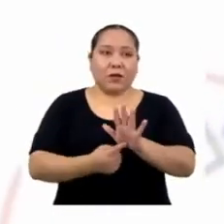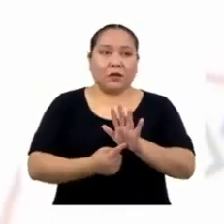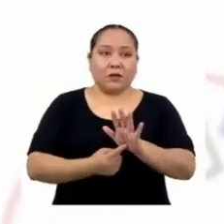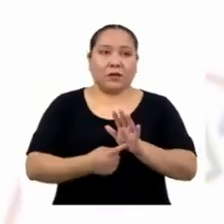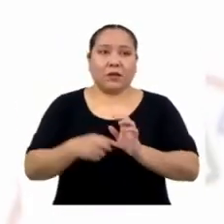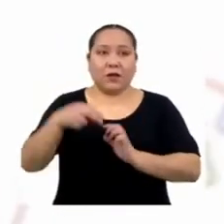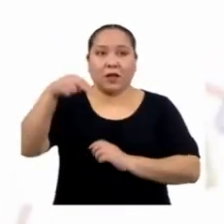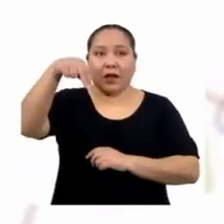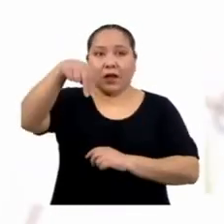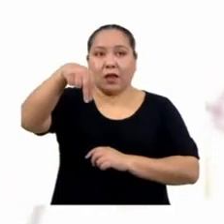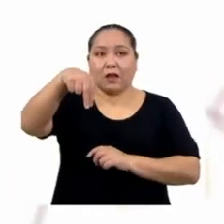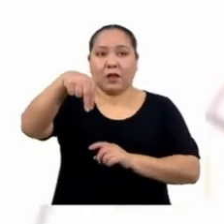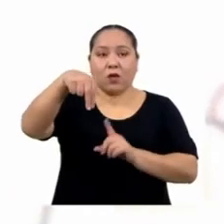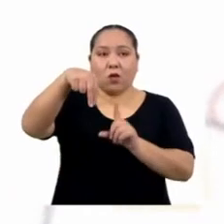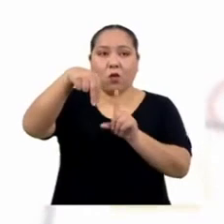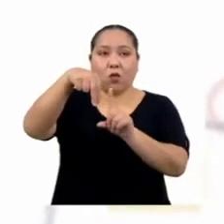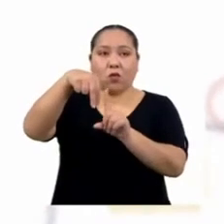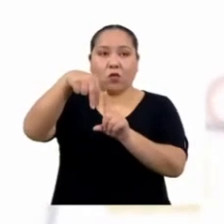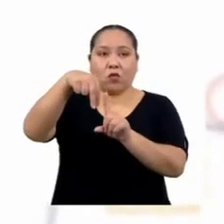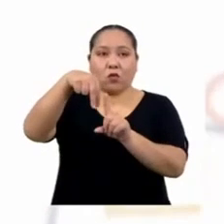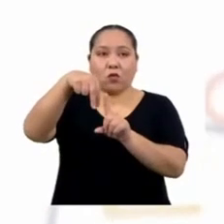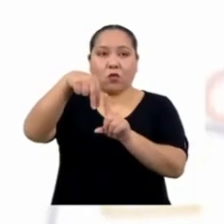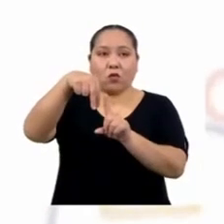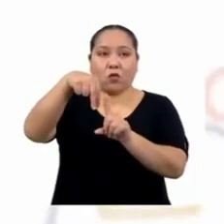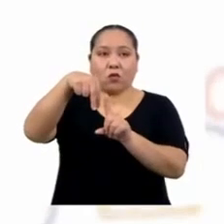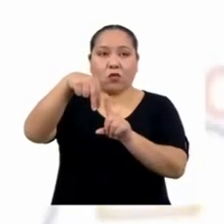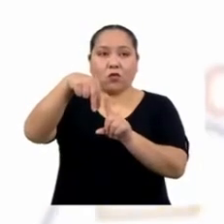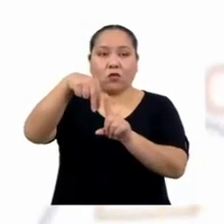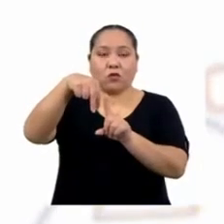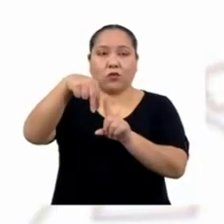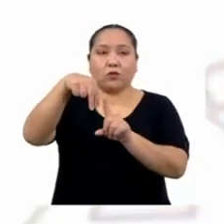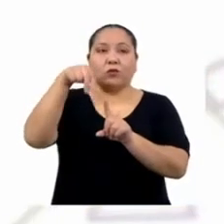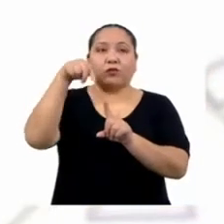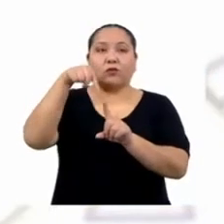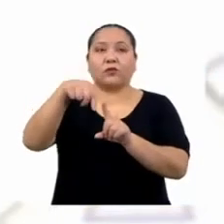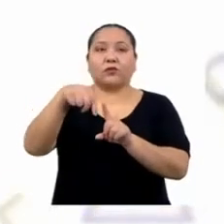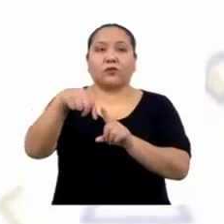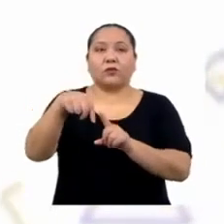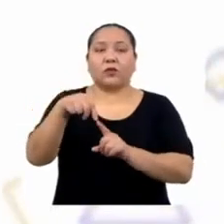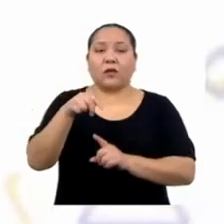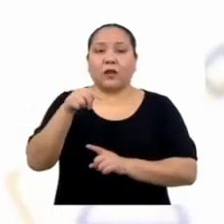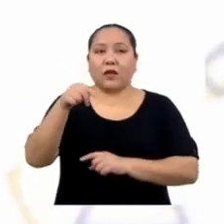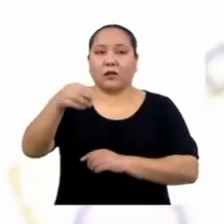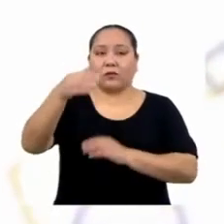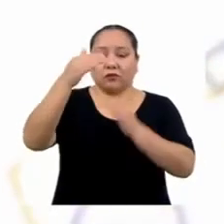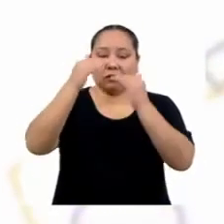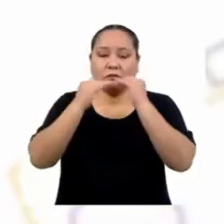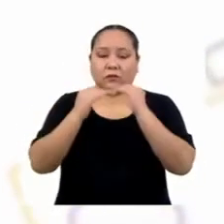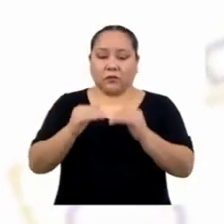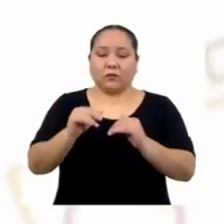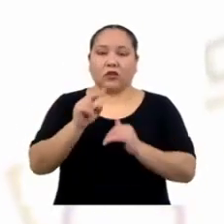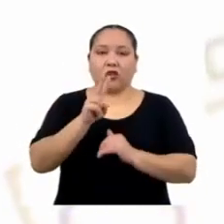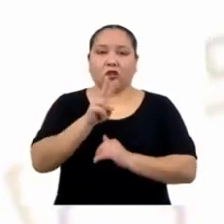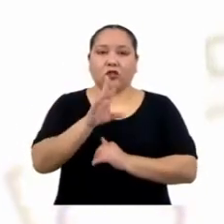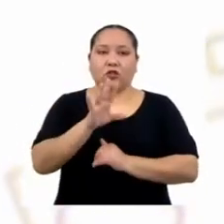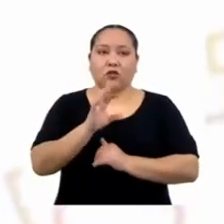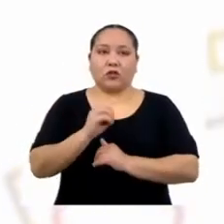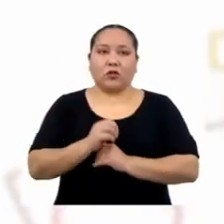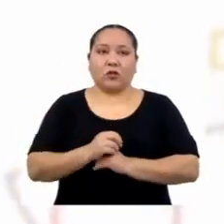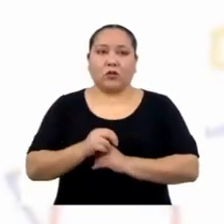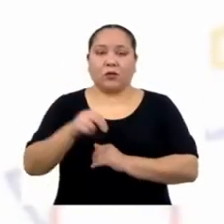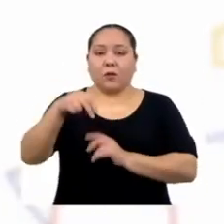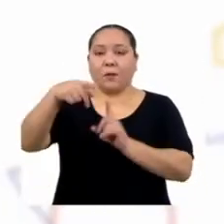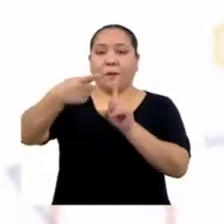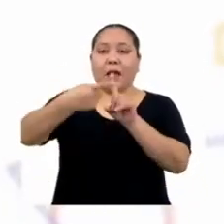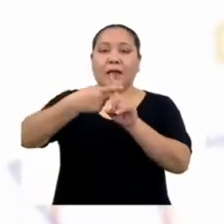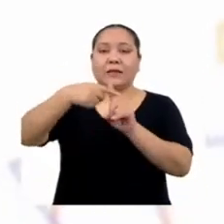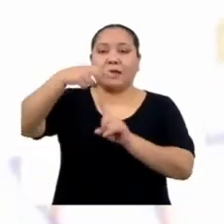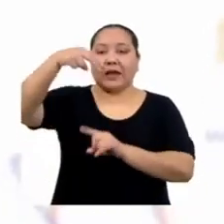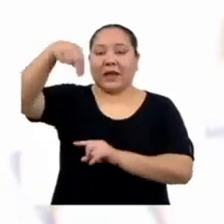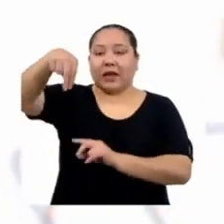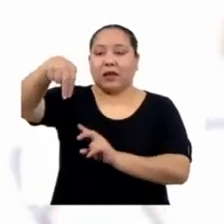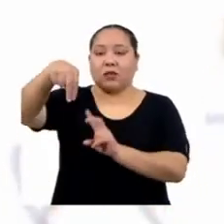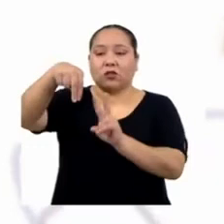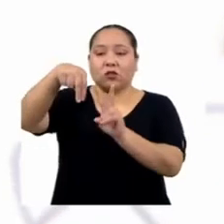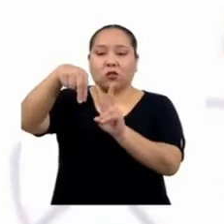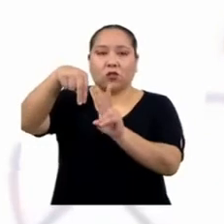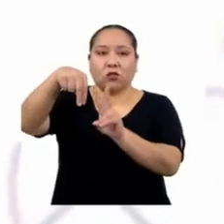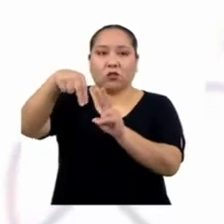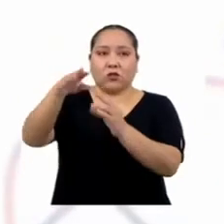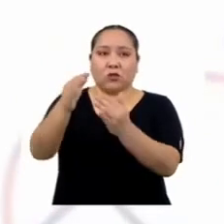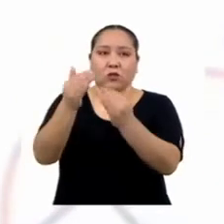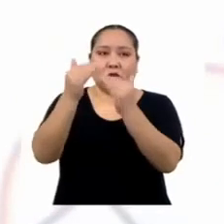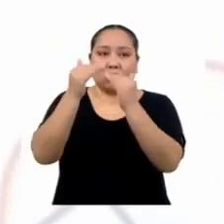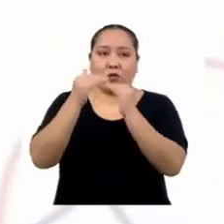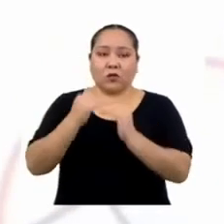N sub 1 minúscula, muestra proporcional de los 250 estudiantes. N sub 2 minúscula, muestra